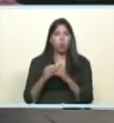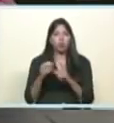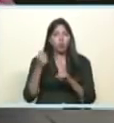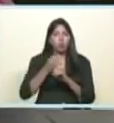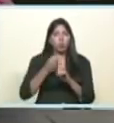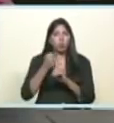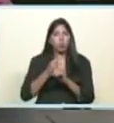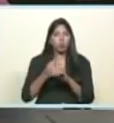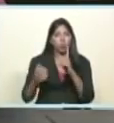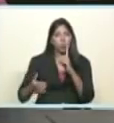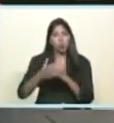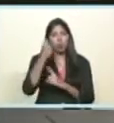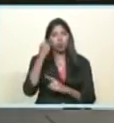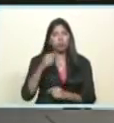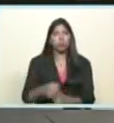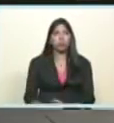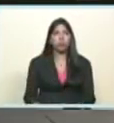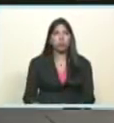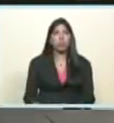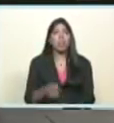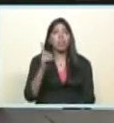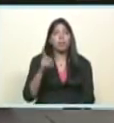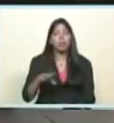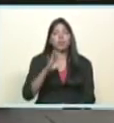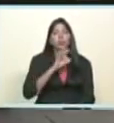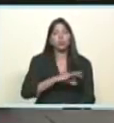socialismo en lo territorial